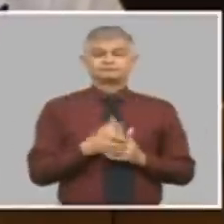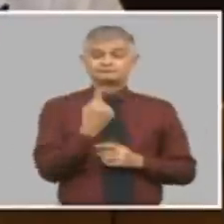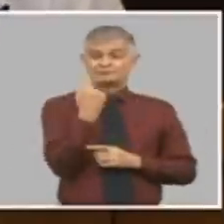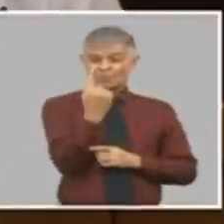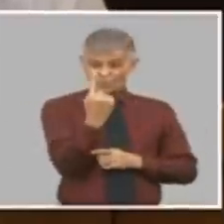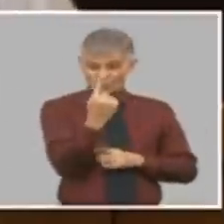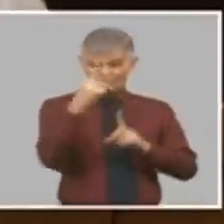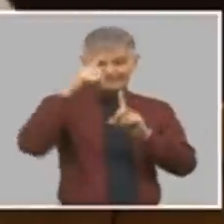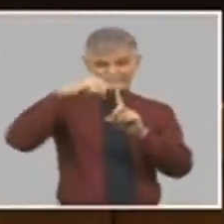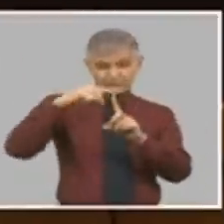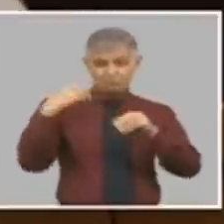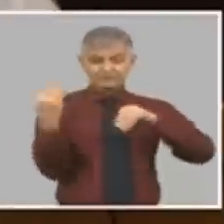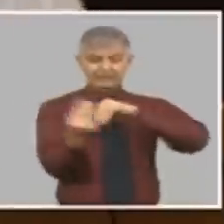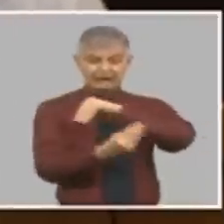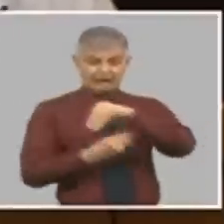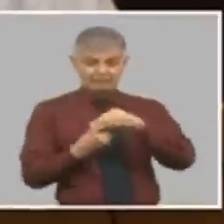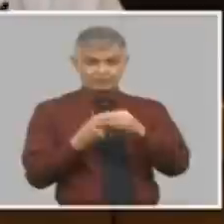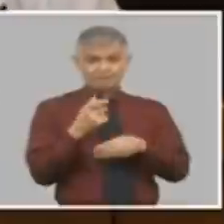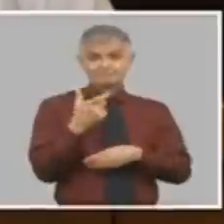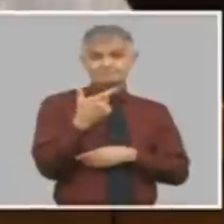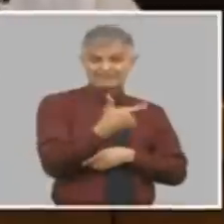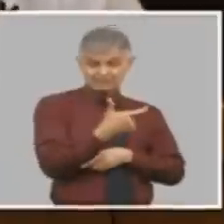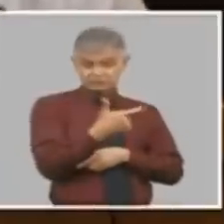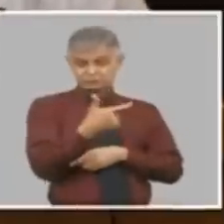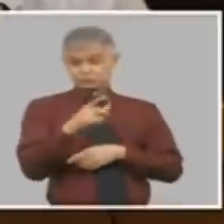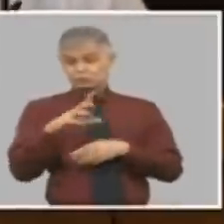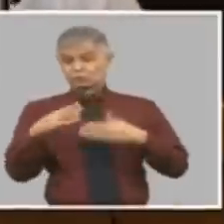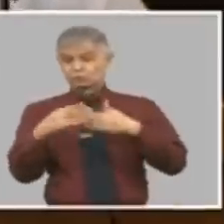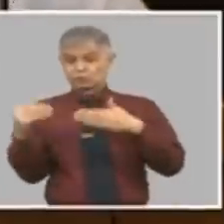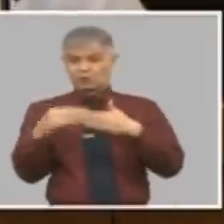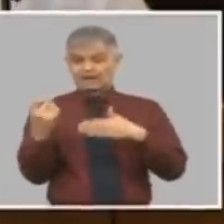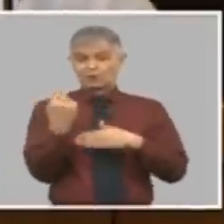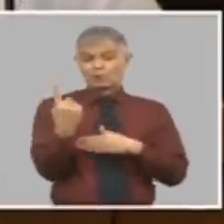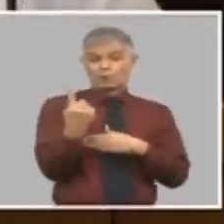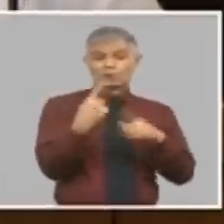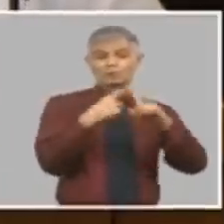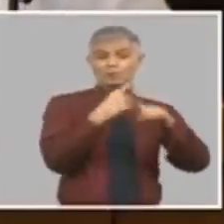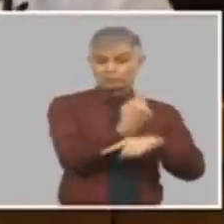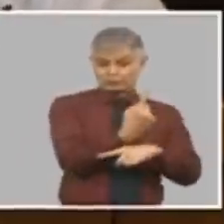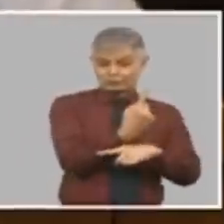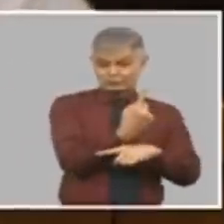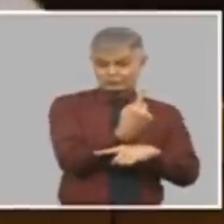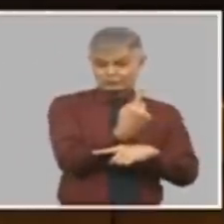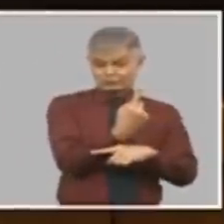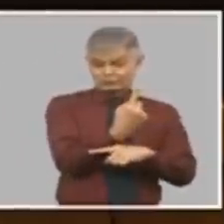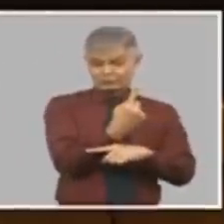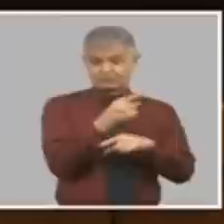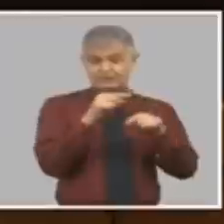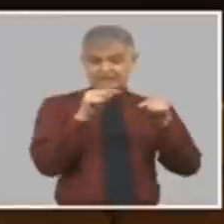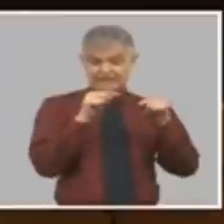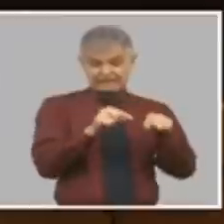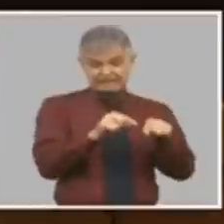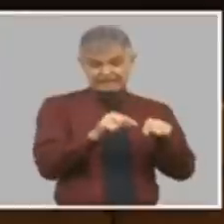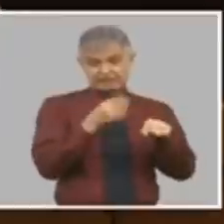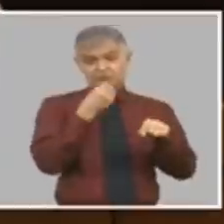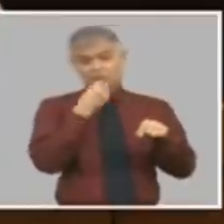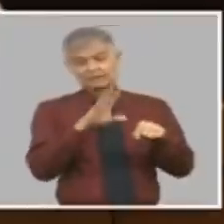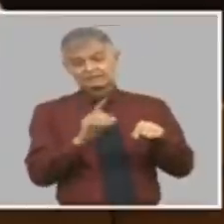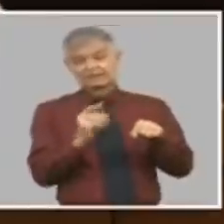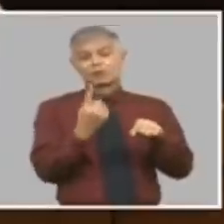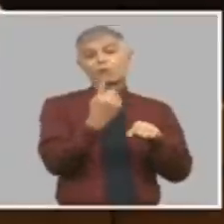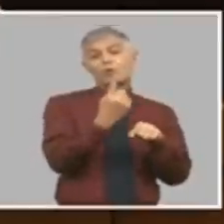tipo de cambio del peso contra el dólar uno por uno vamos a tener un tipo de cambio que en este ejemplo pudiera ser veinte